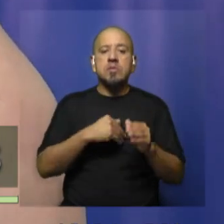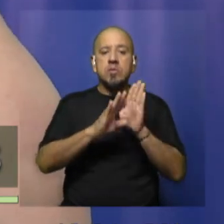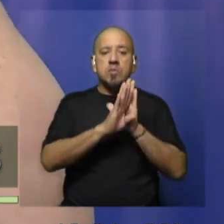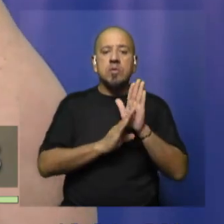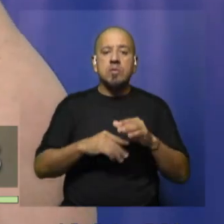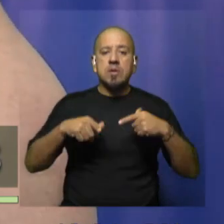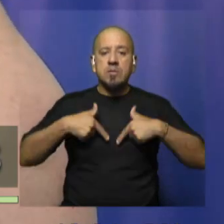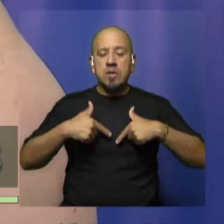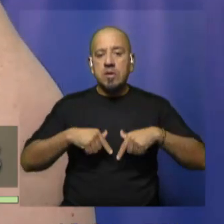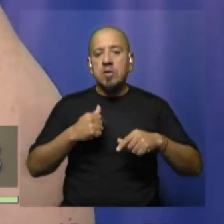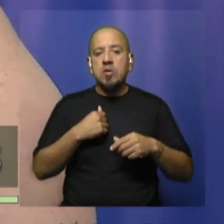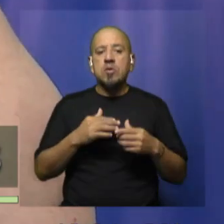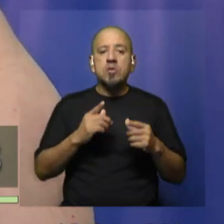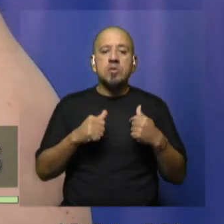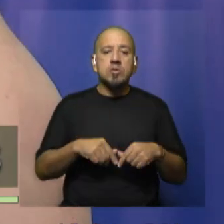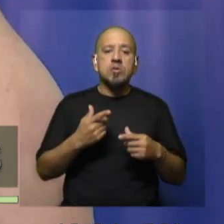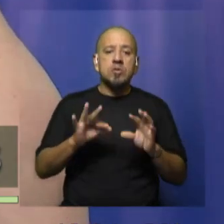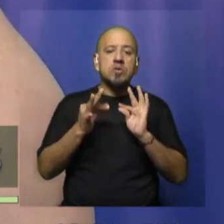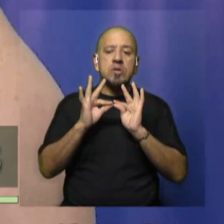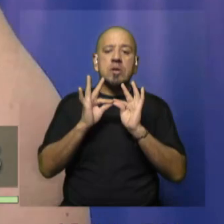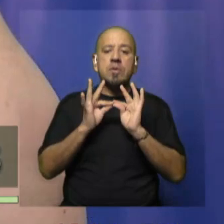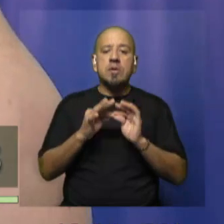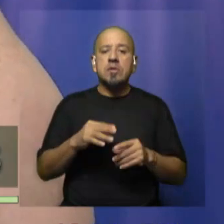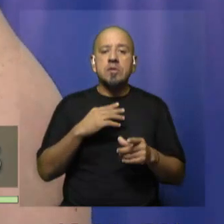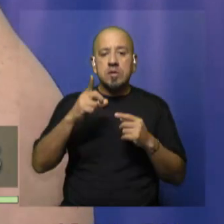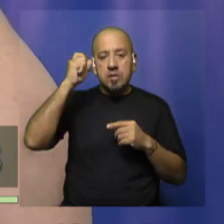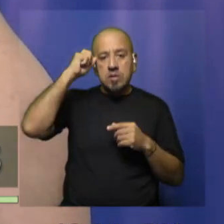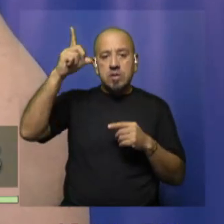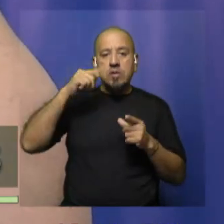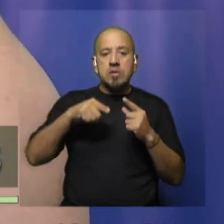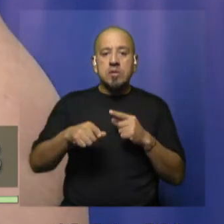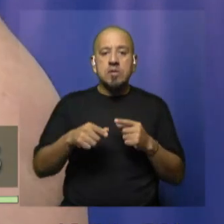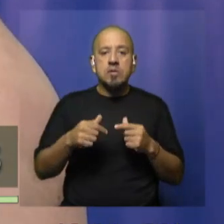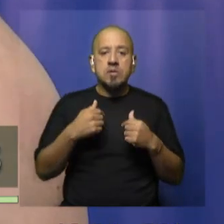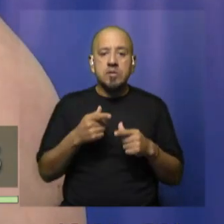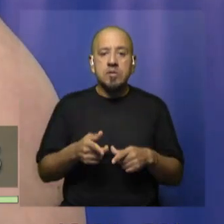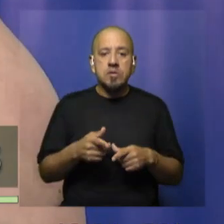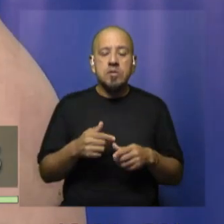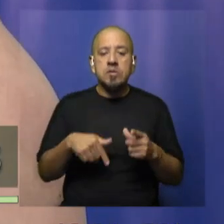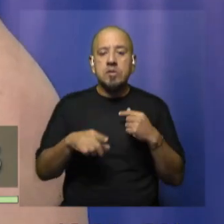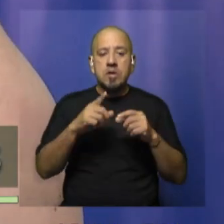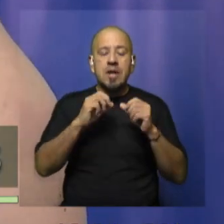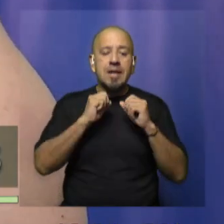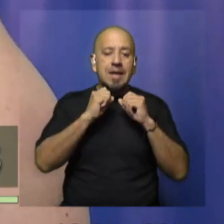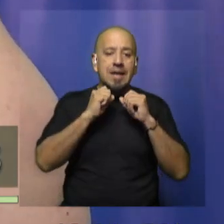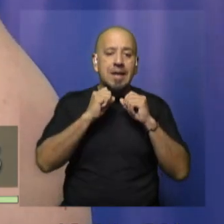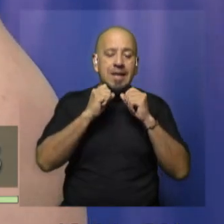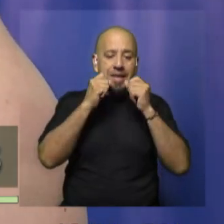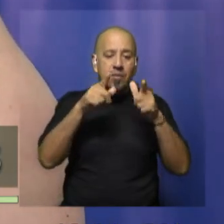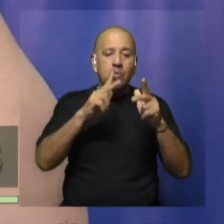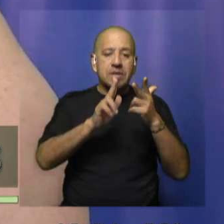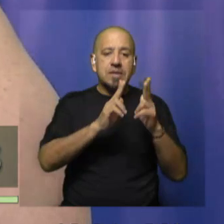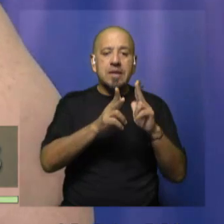Ministerio. Facilitamos mucho también nuestros intérpretes y capacitamos a todo el país vinculado no solamente a lo que es la lengua, sino a las buenas prácticas